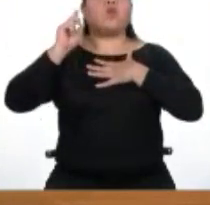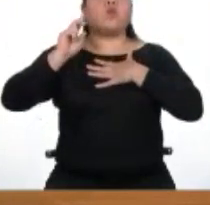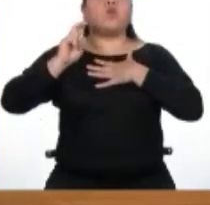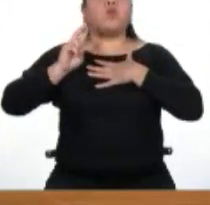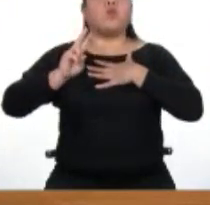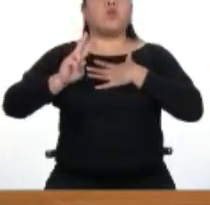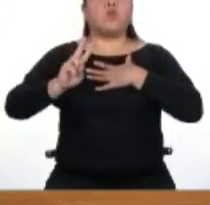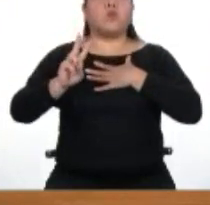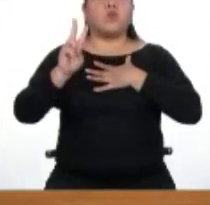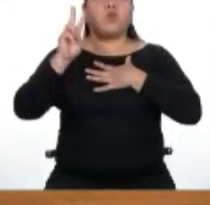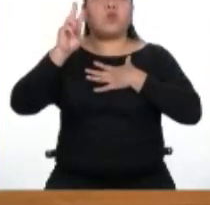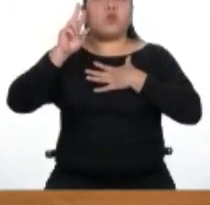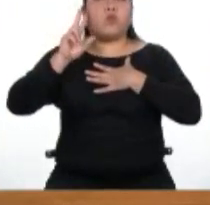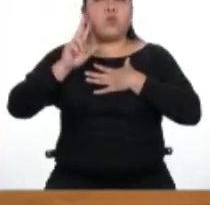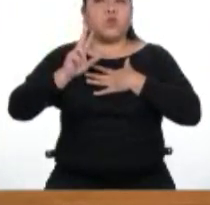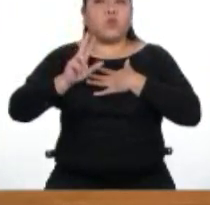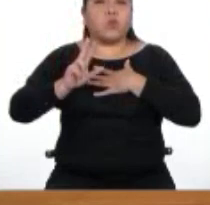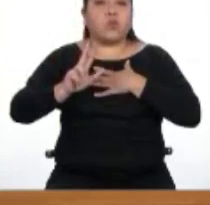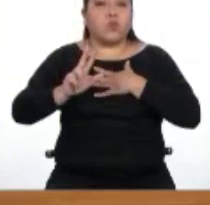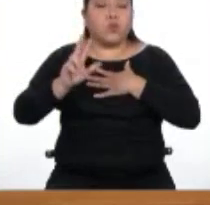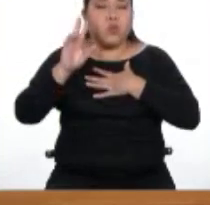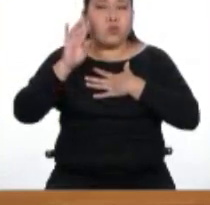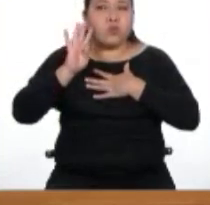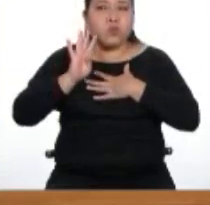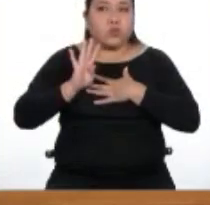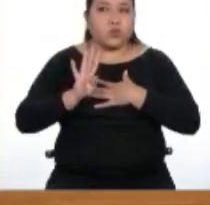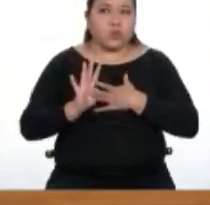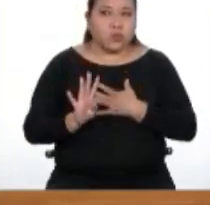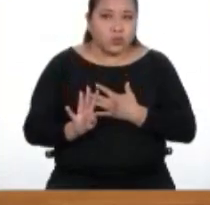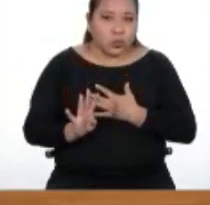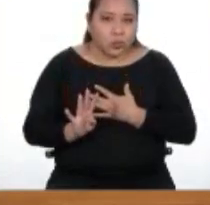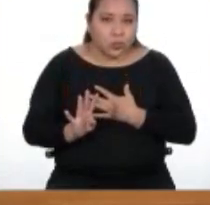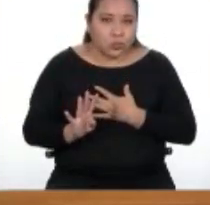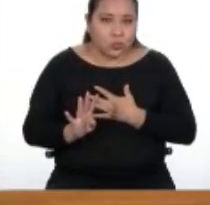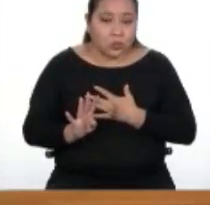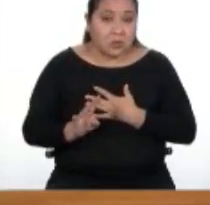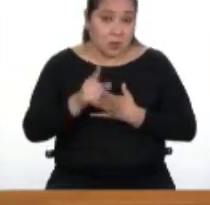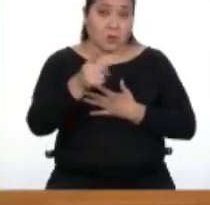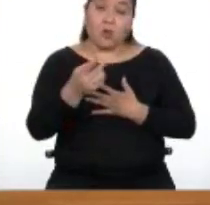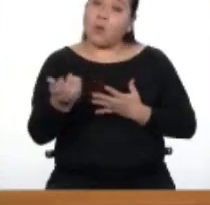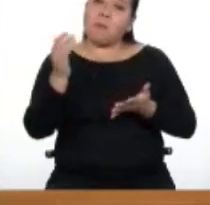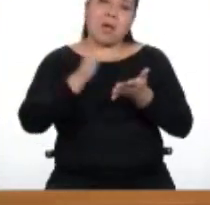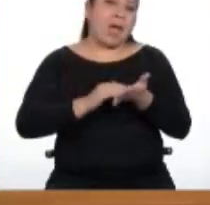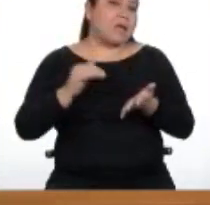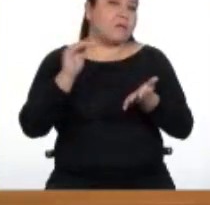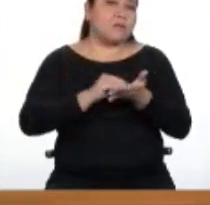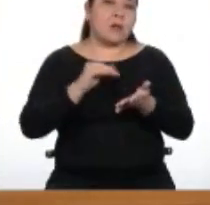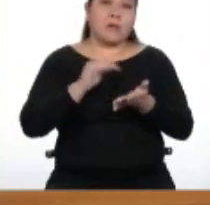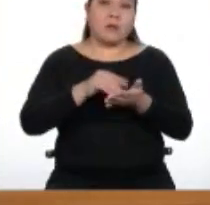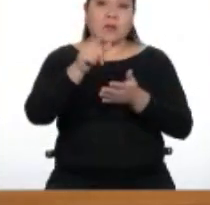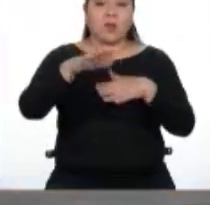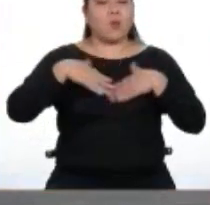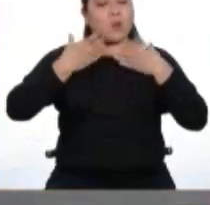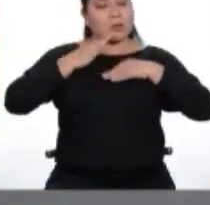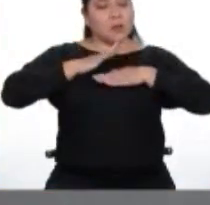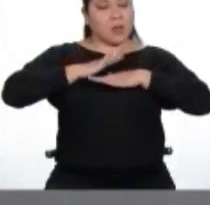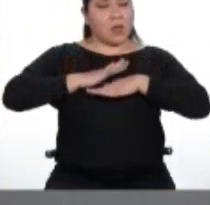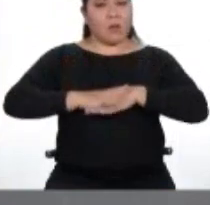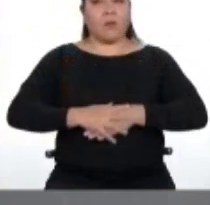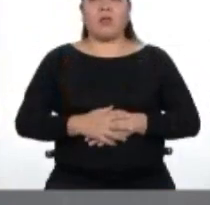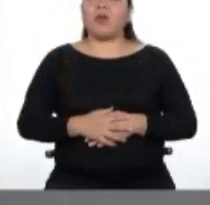mentalmente hasta cuatro. Realízalo las veces que sean necesarias hasta lograr tranquilidad.